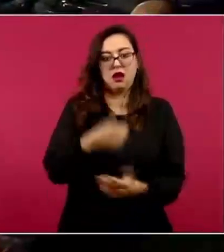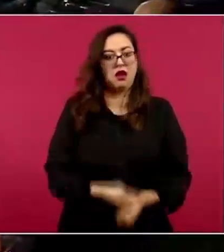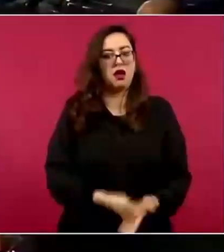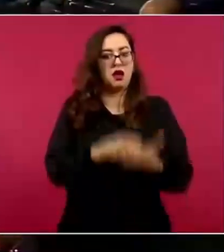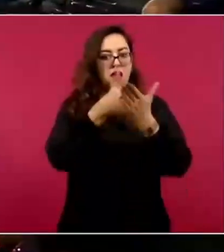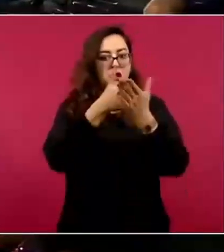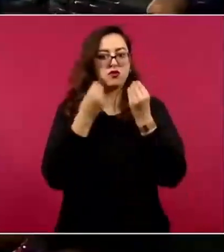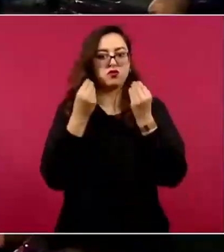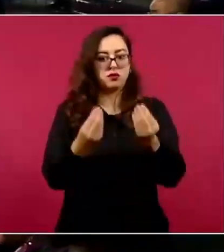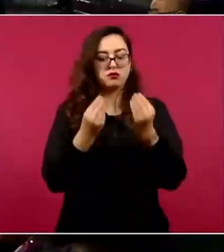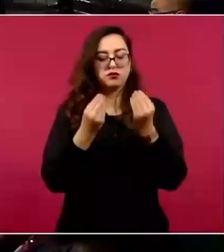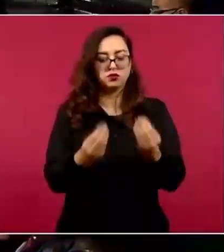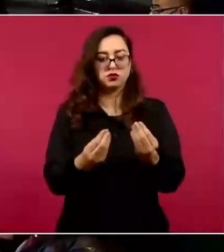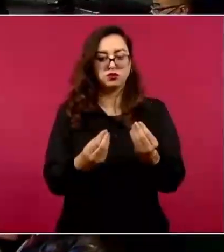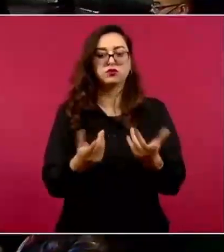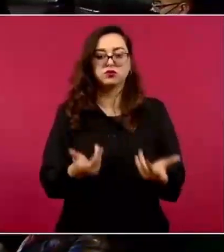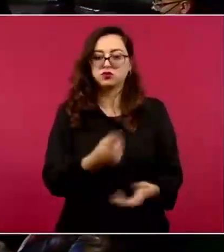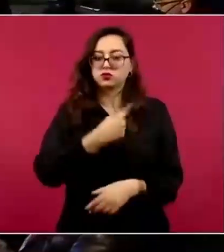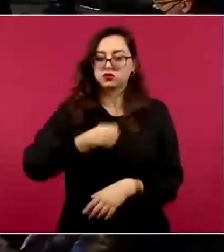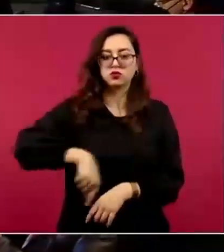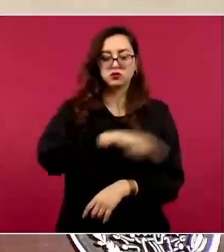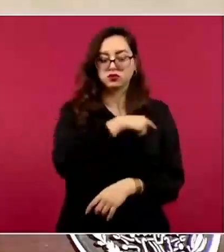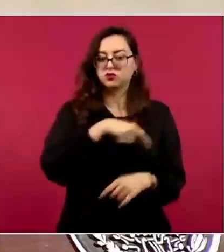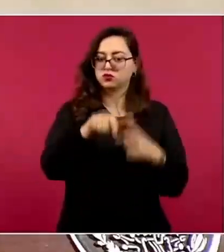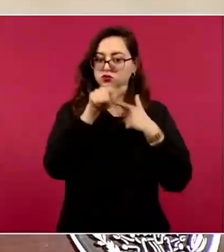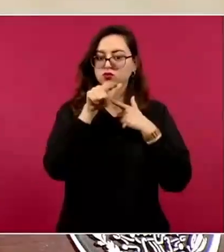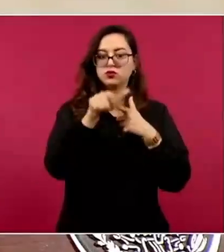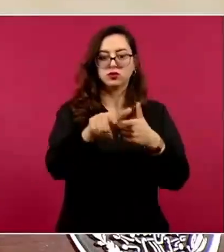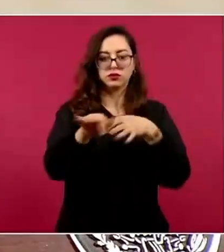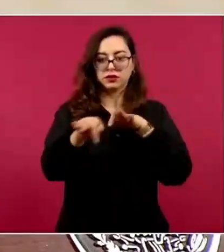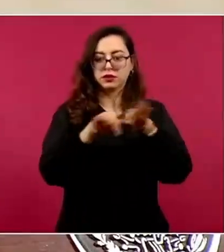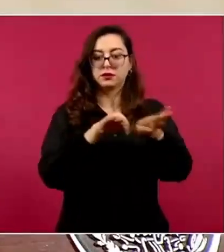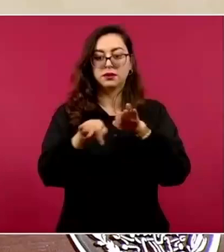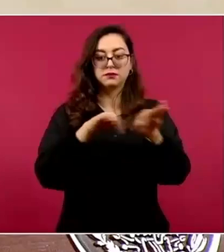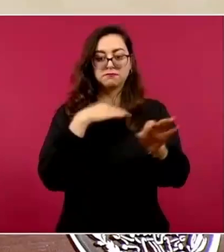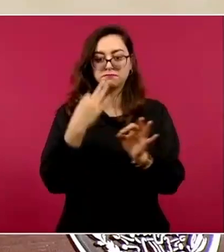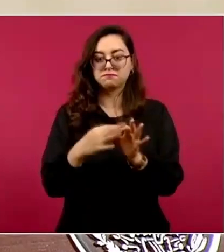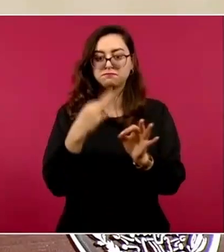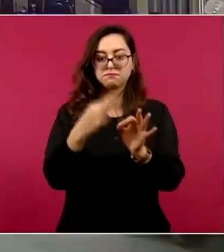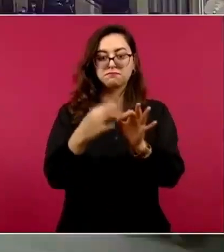Entonces, vamos a continuar trabajando así. Gracias, presidente.